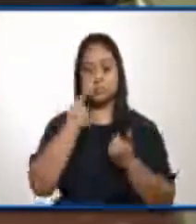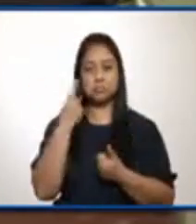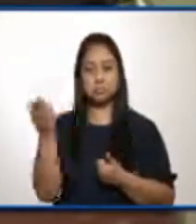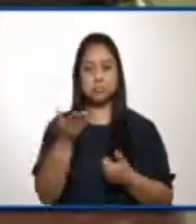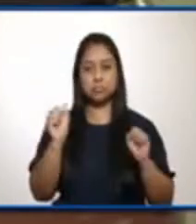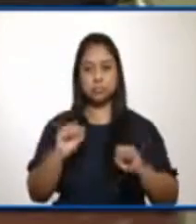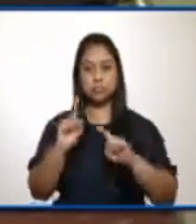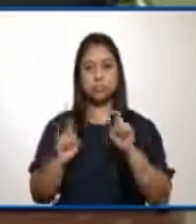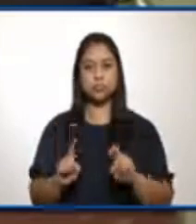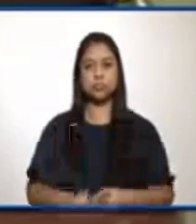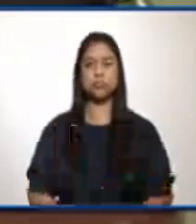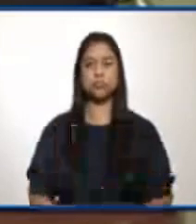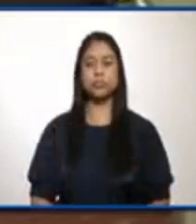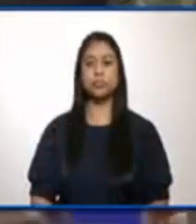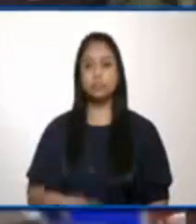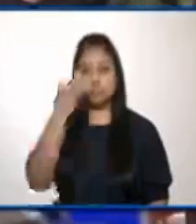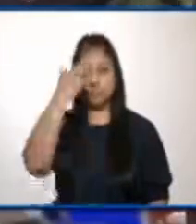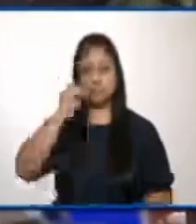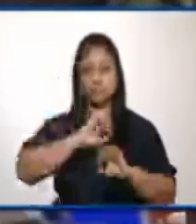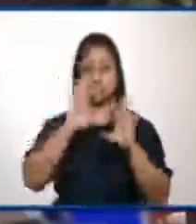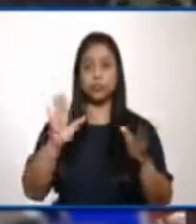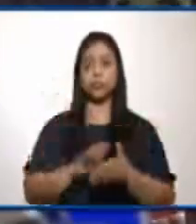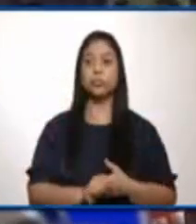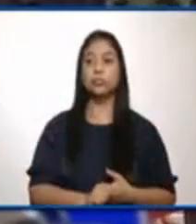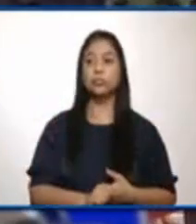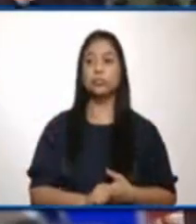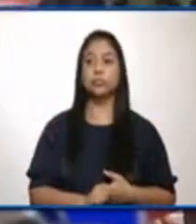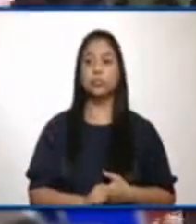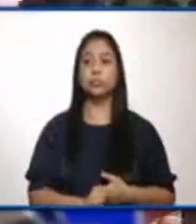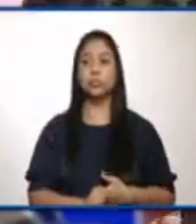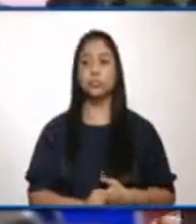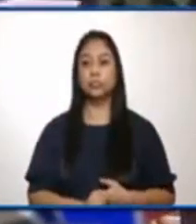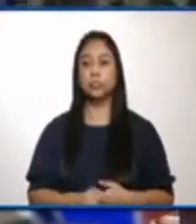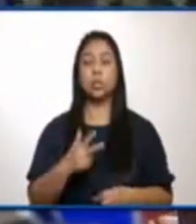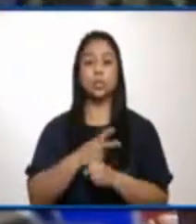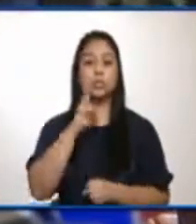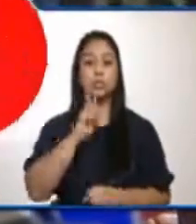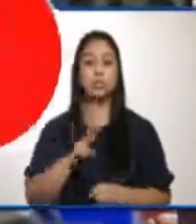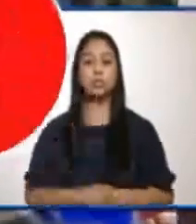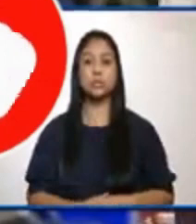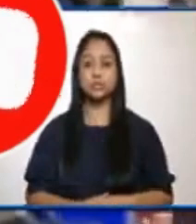Muchas gracias señora ministra, muy buenos días. La primera pregunta la efectúa María Olga Menaldo de Guatevisión.